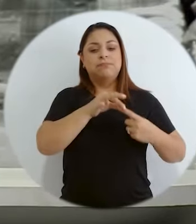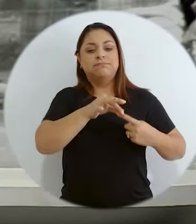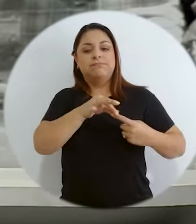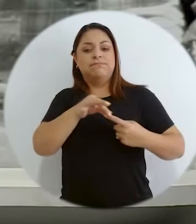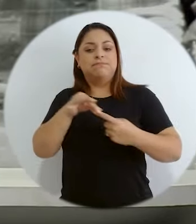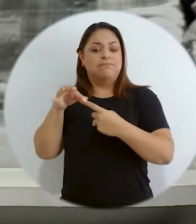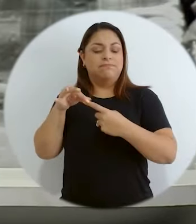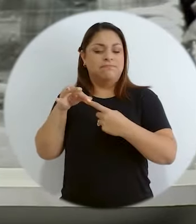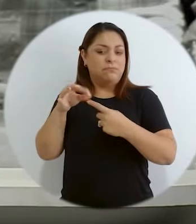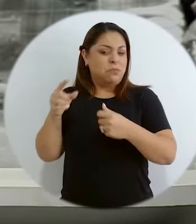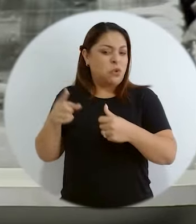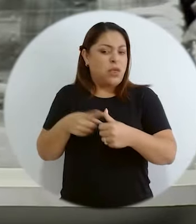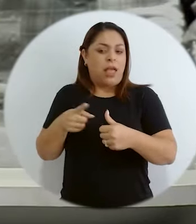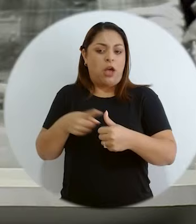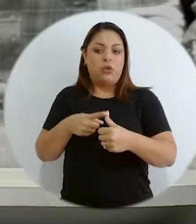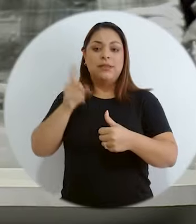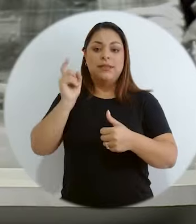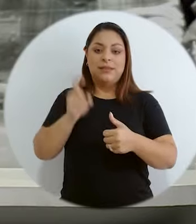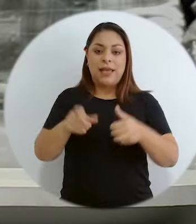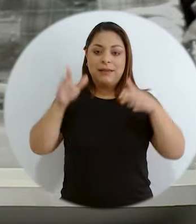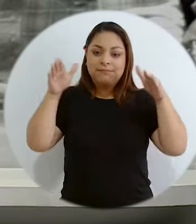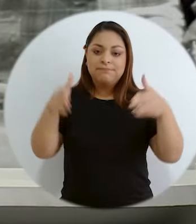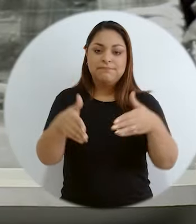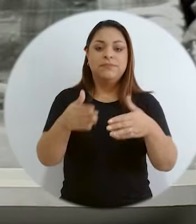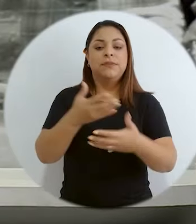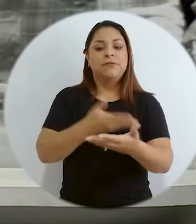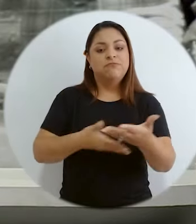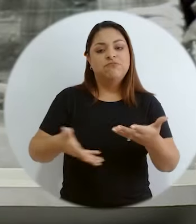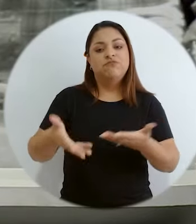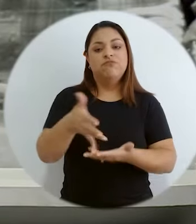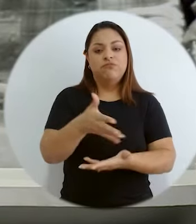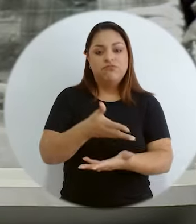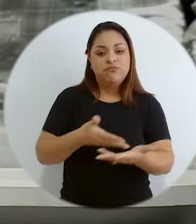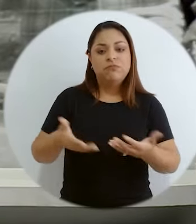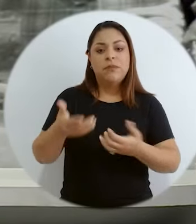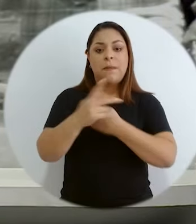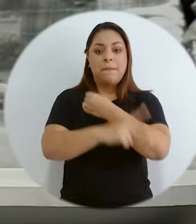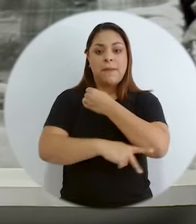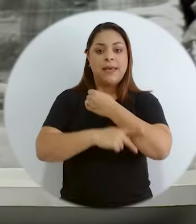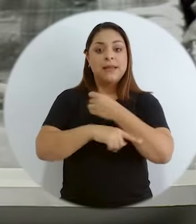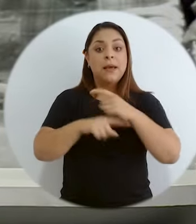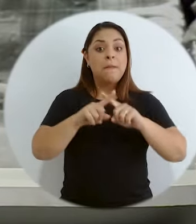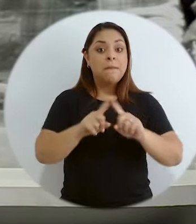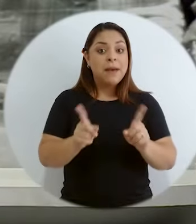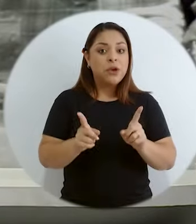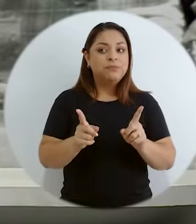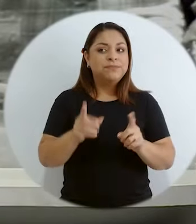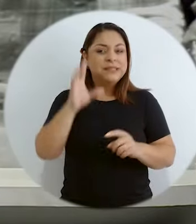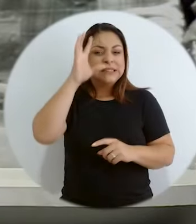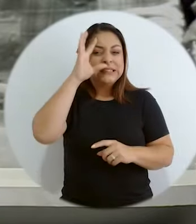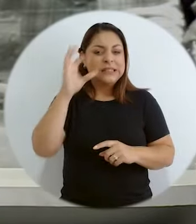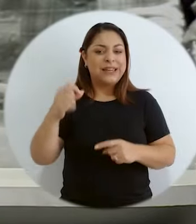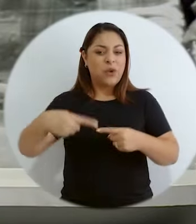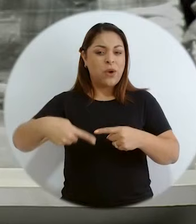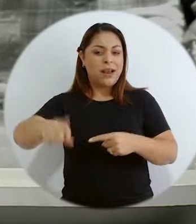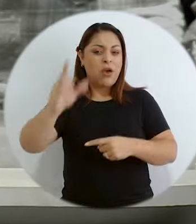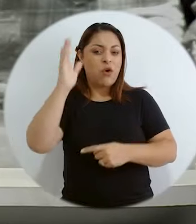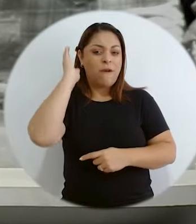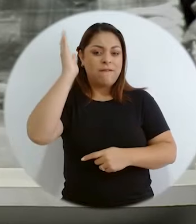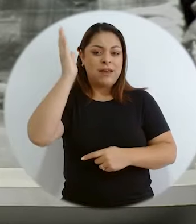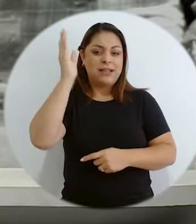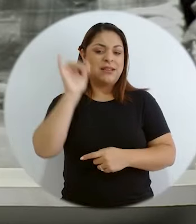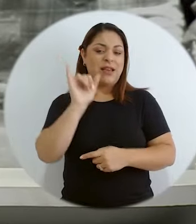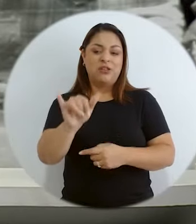abarcando como país, sin embargo creo que no se trajo a la mesa para esta selección de temas que se van a tocar en la